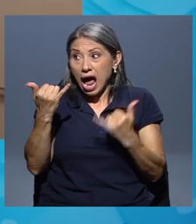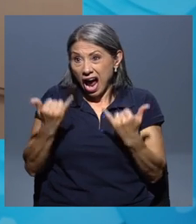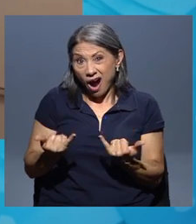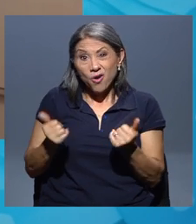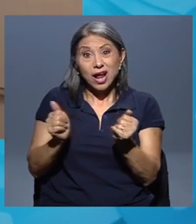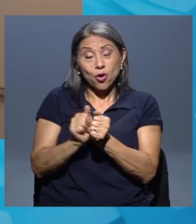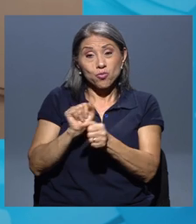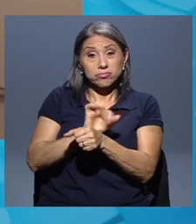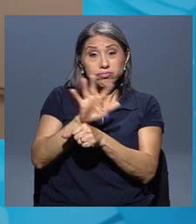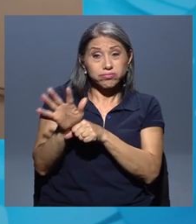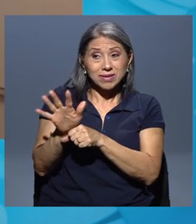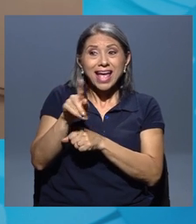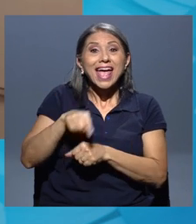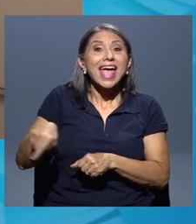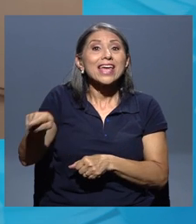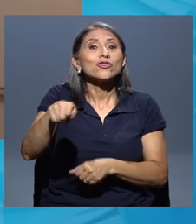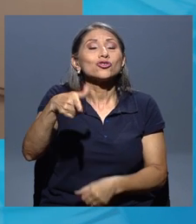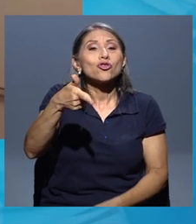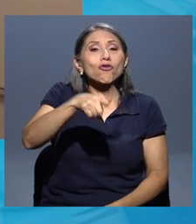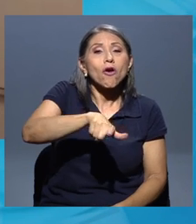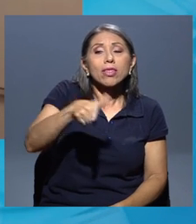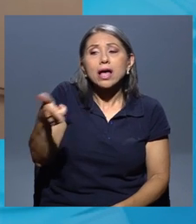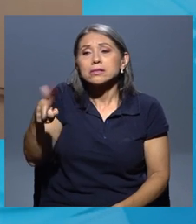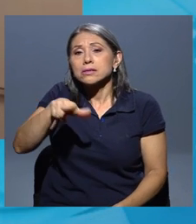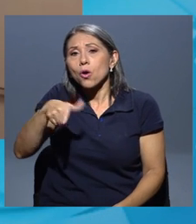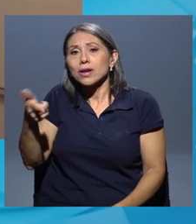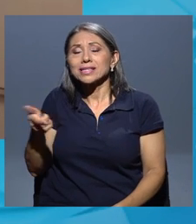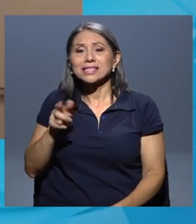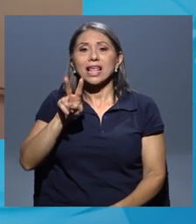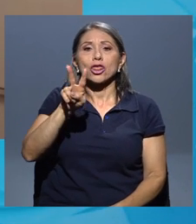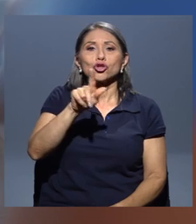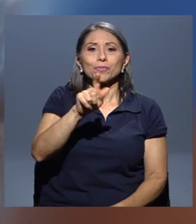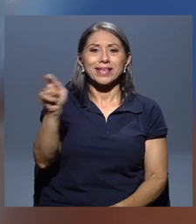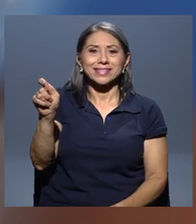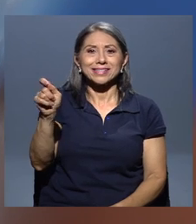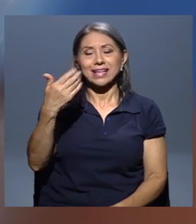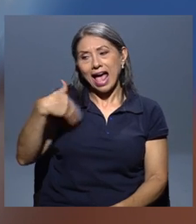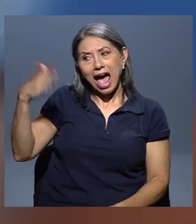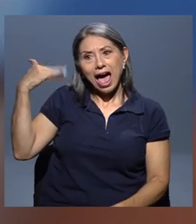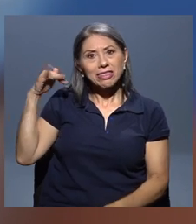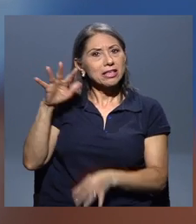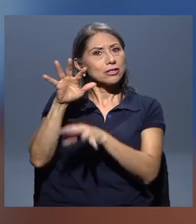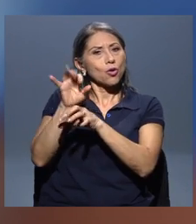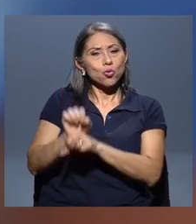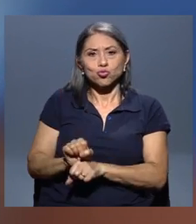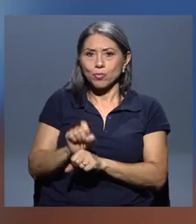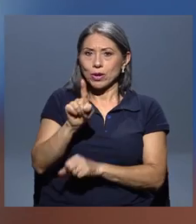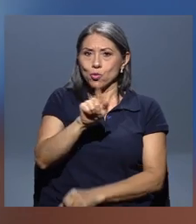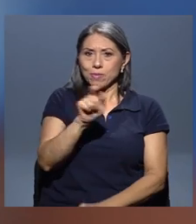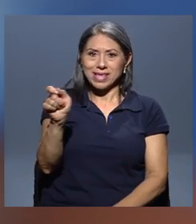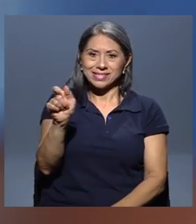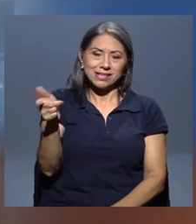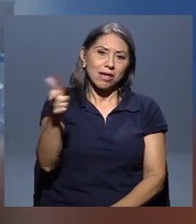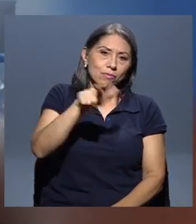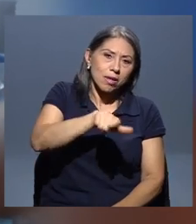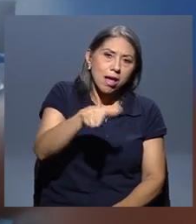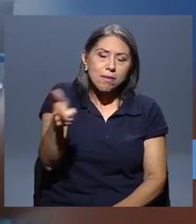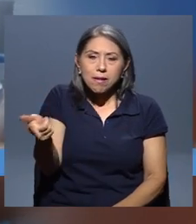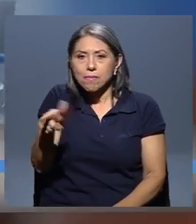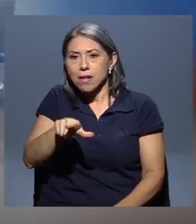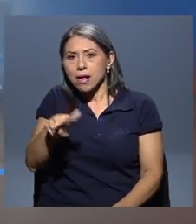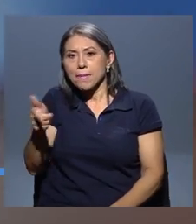ellos están haciendo rotaciones de dos meses. Generalmente eran de un mes, pero bueno, hubo que